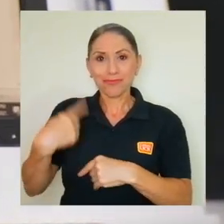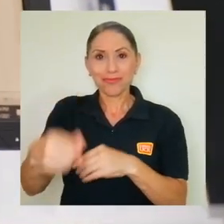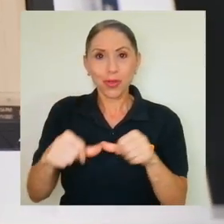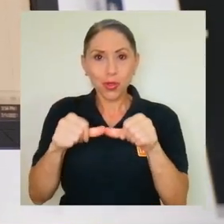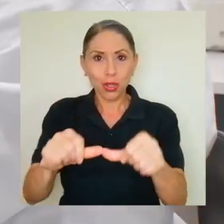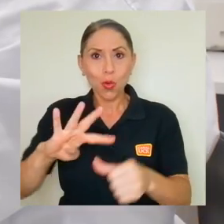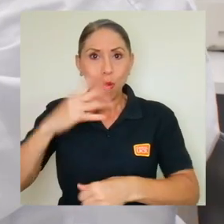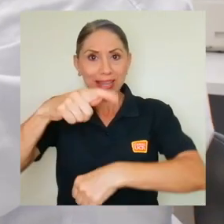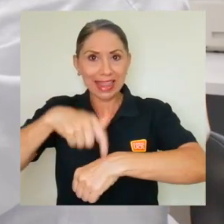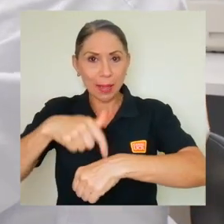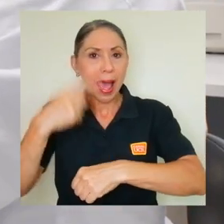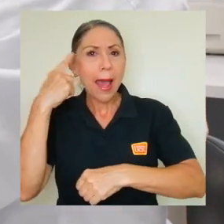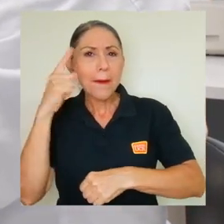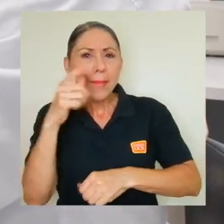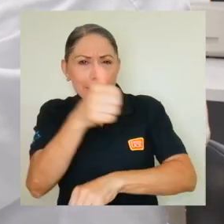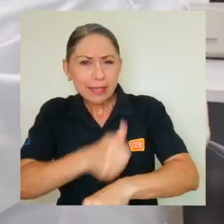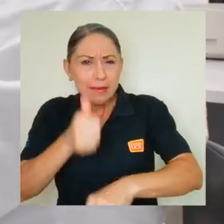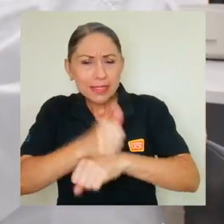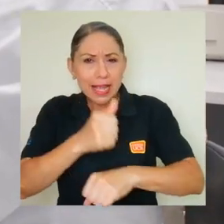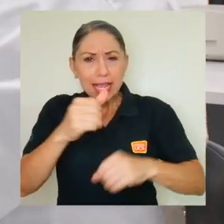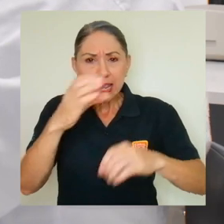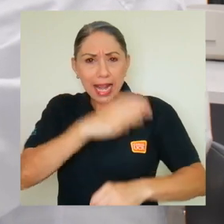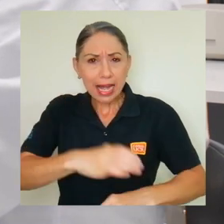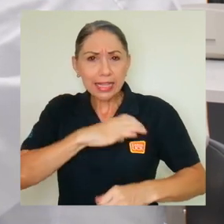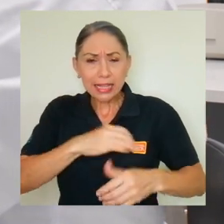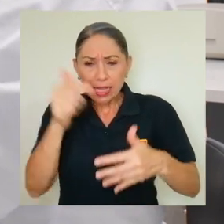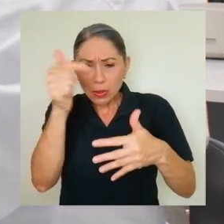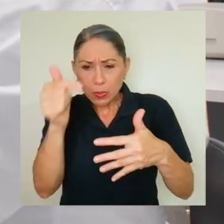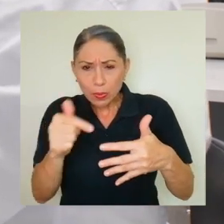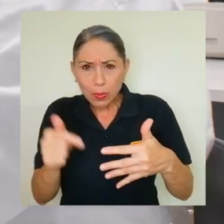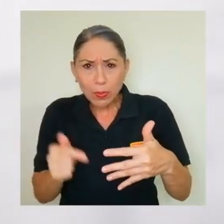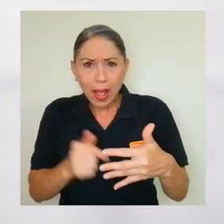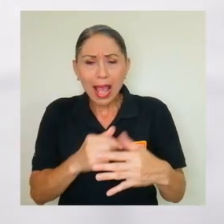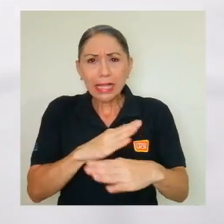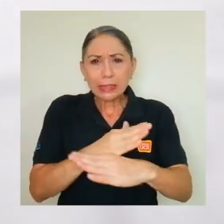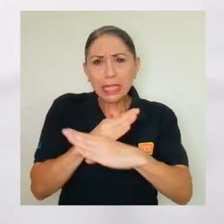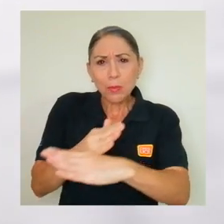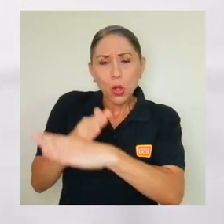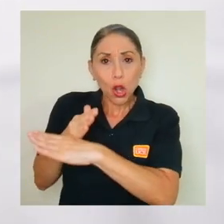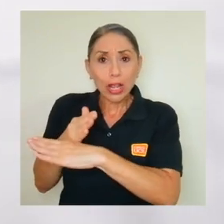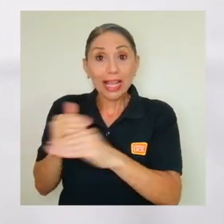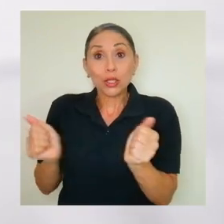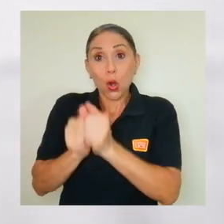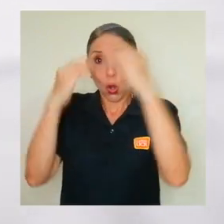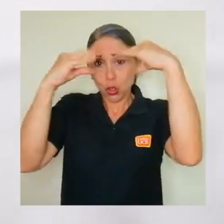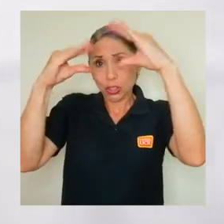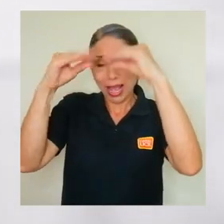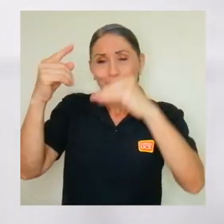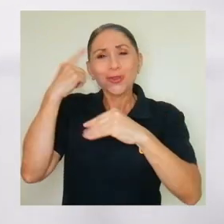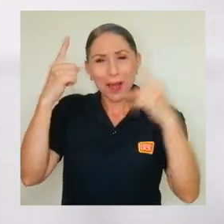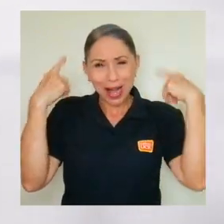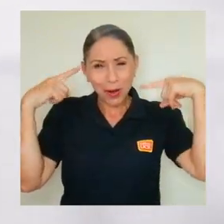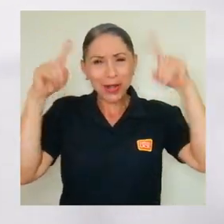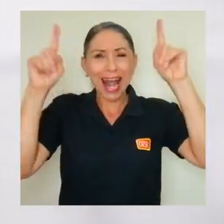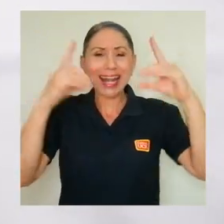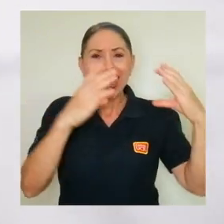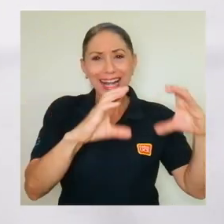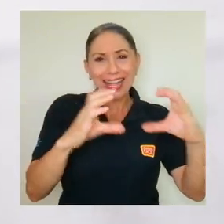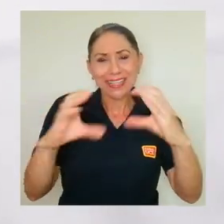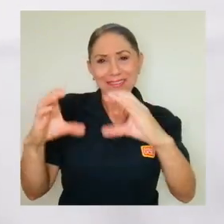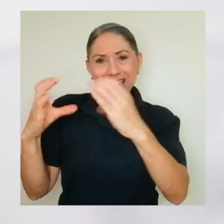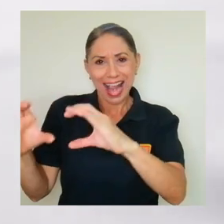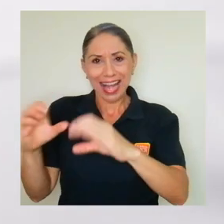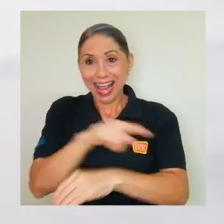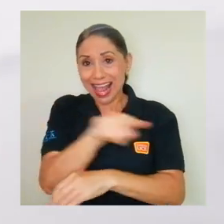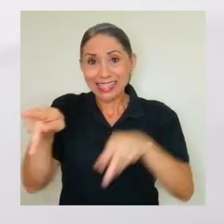la cuarta etapa, que consistió en definir y caracterizar las entidades inmunológicas de acuerdo a los datos obtenidos para lograr clasificar a los pacientes